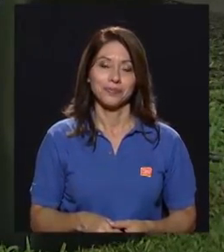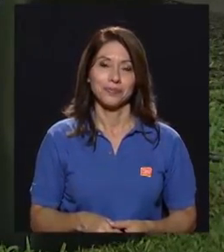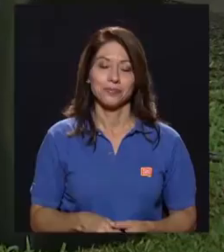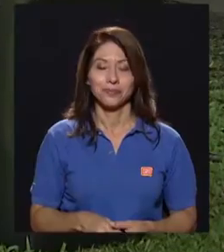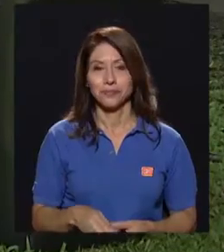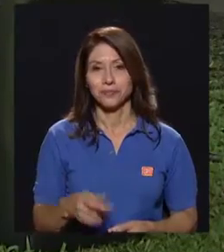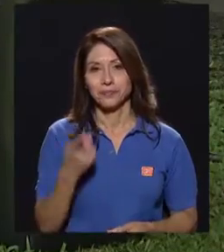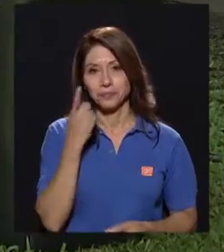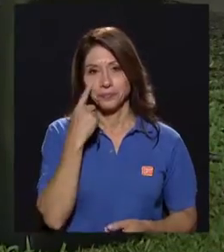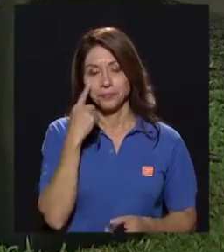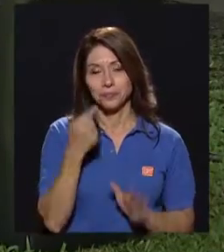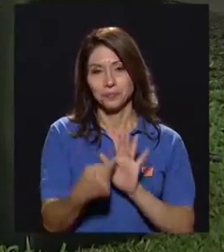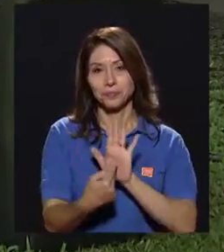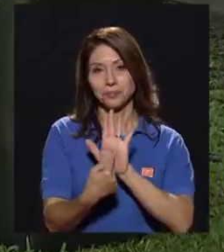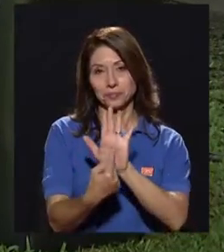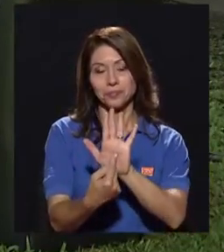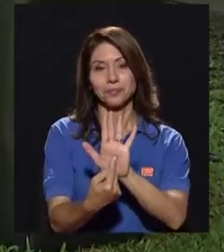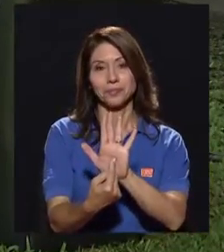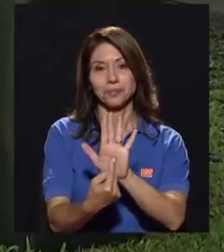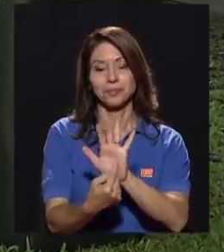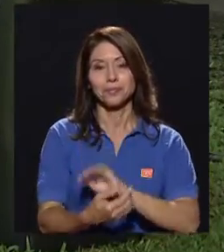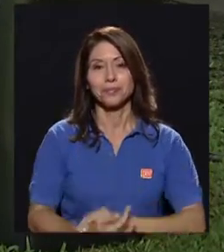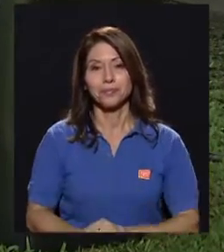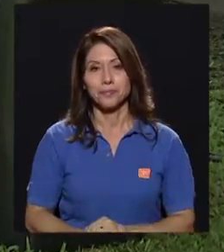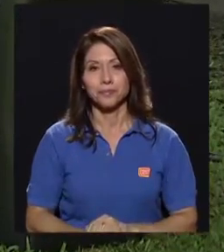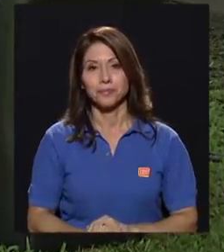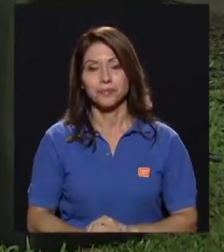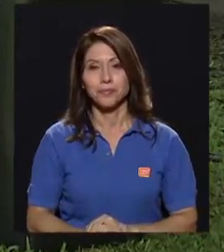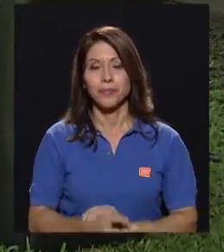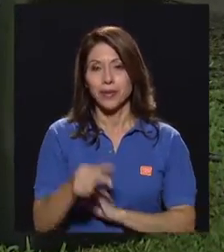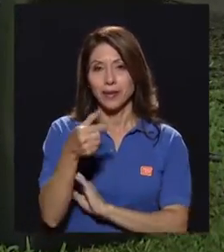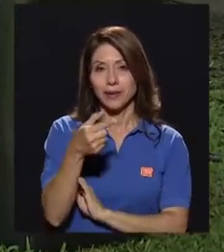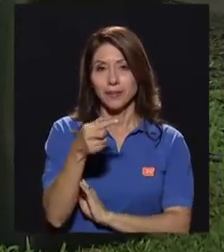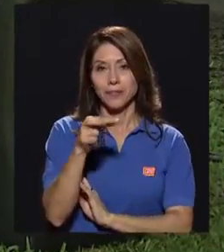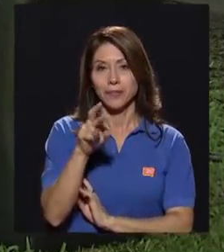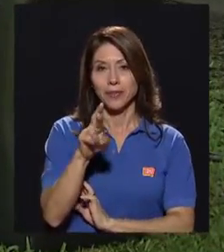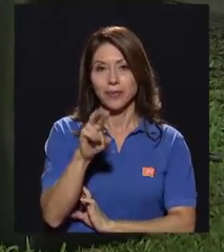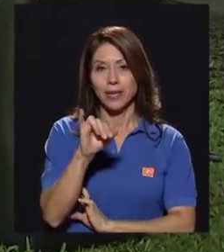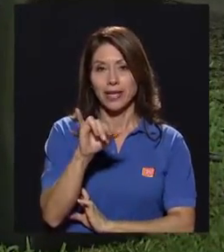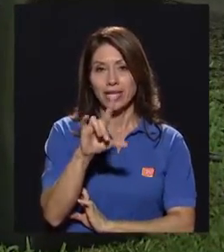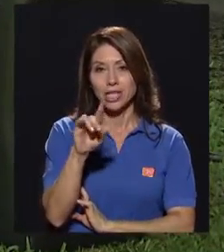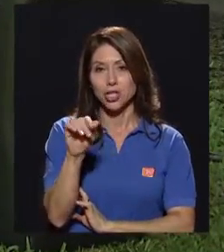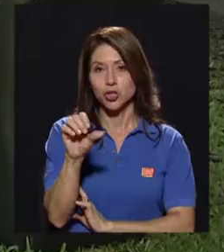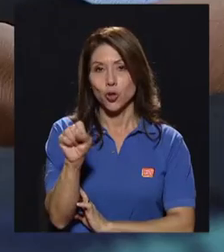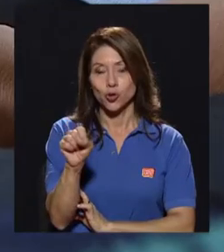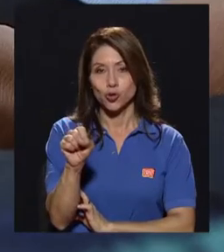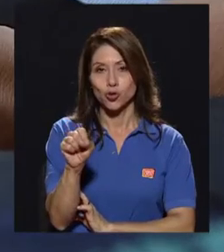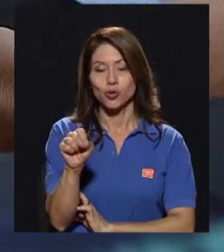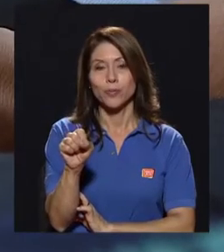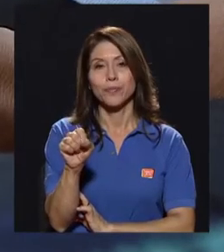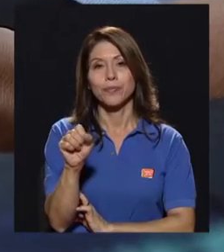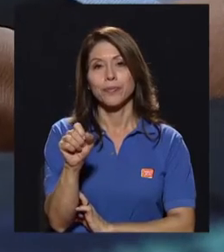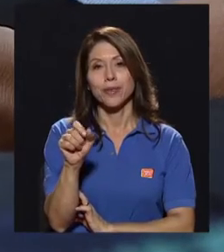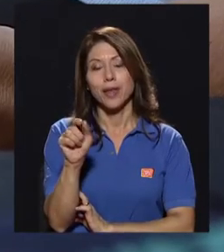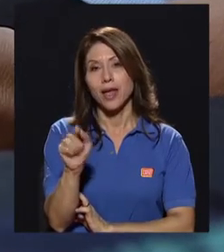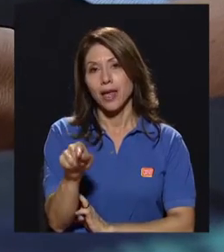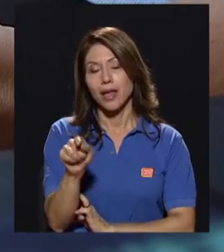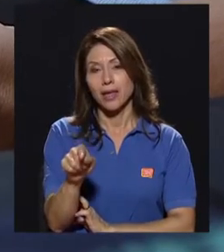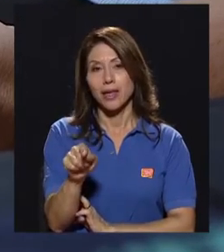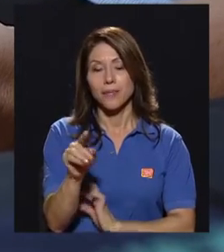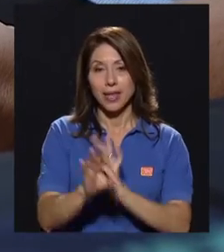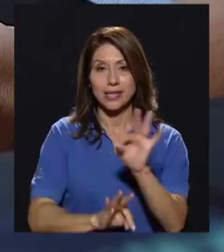Por acá trajimos, bueno, estos de acá son grillos, cuya especie es